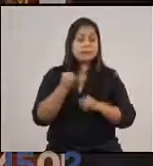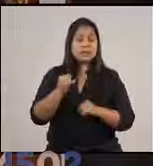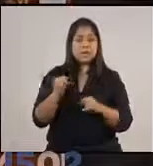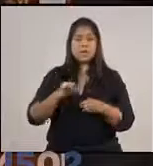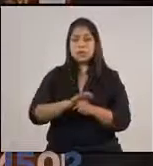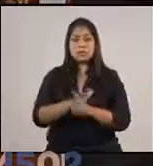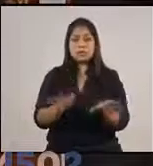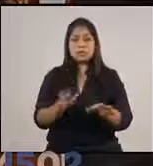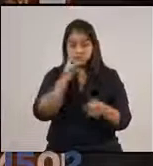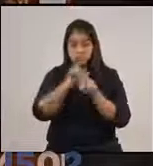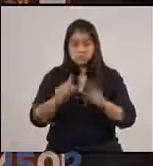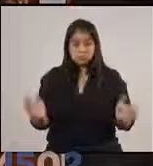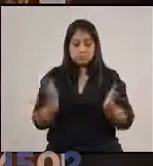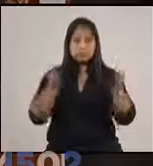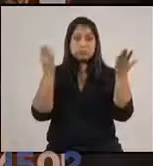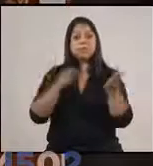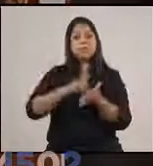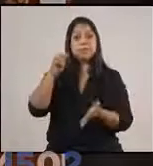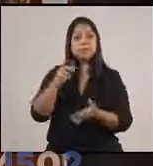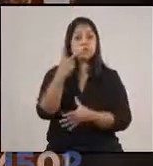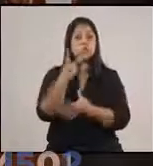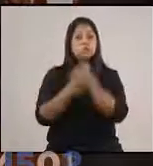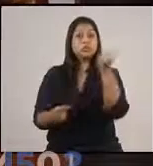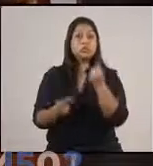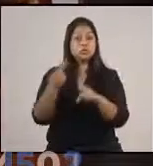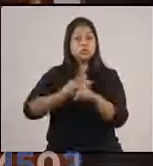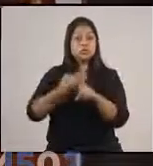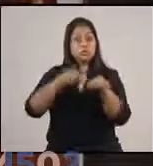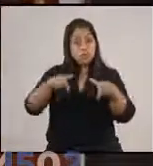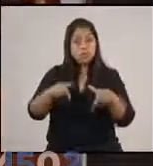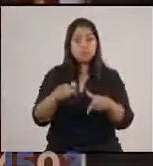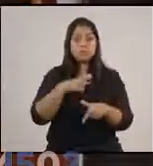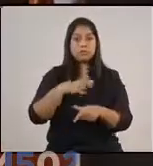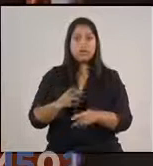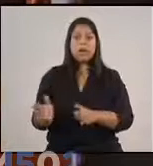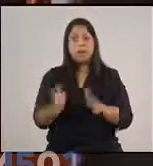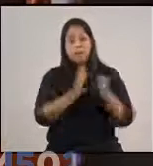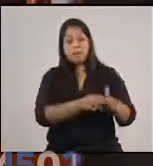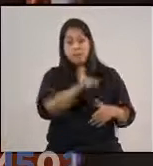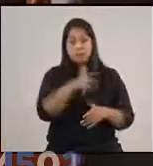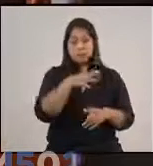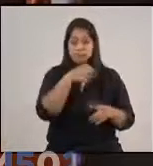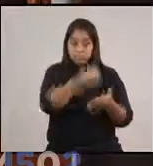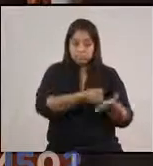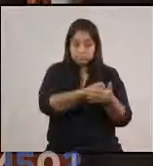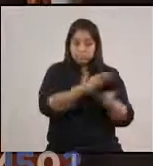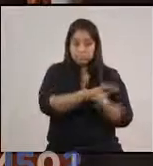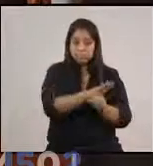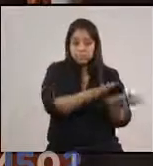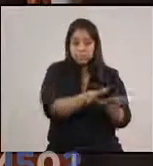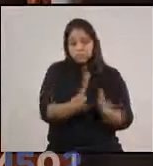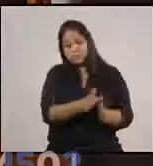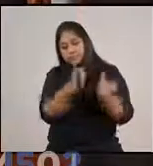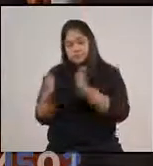despegue económico del país son los dos grandes retos que tenemos ahora. Por un lado, enfrentar la pandemia. Y por el otro,